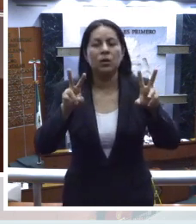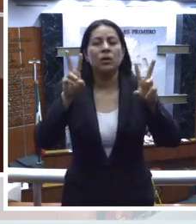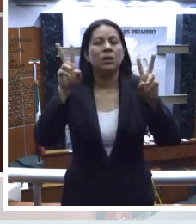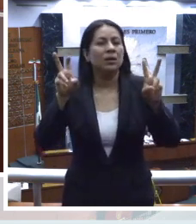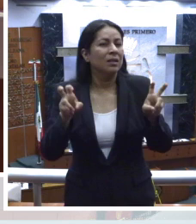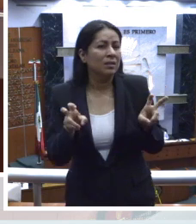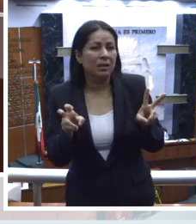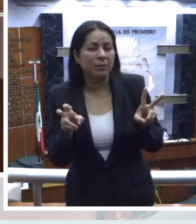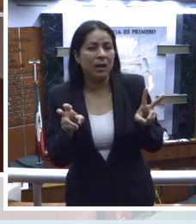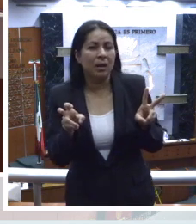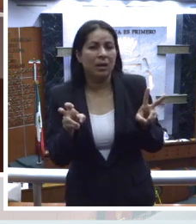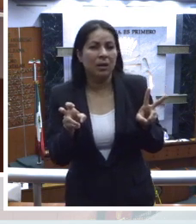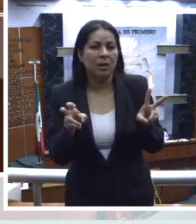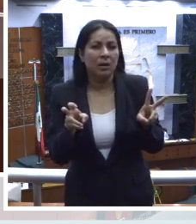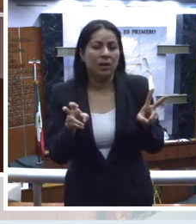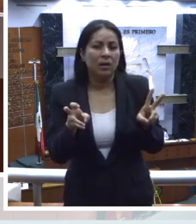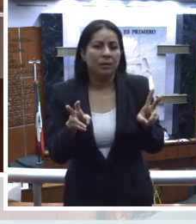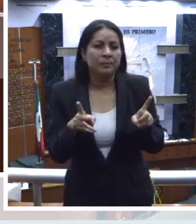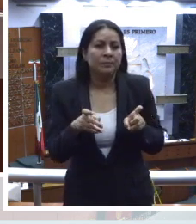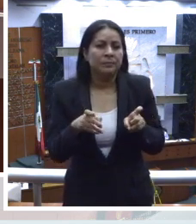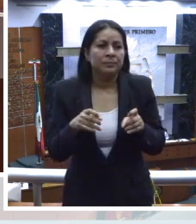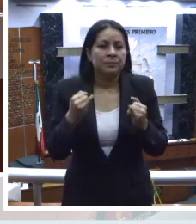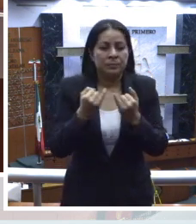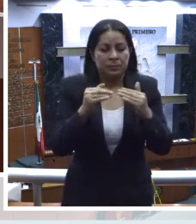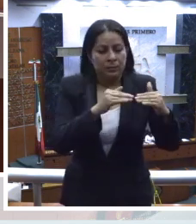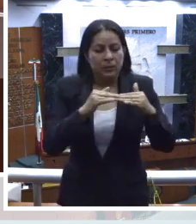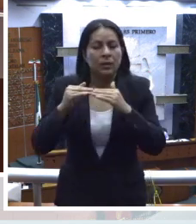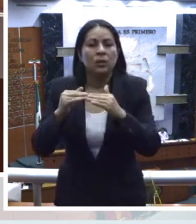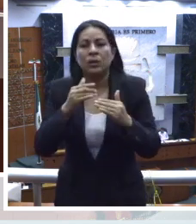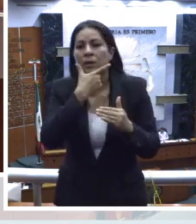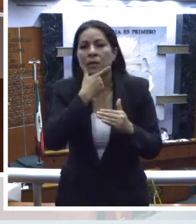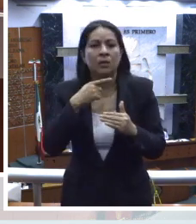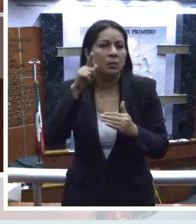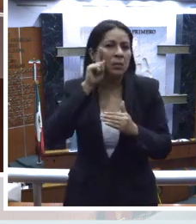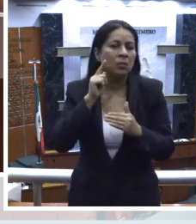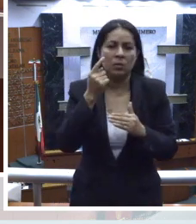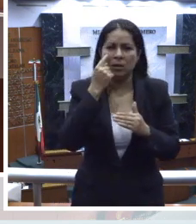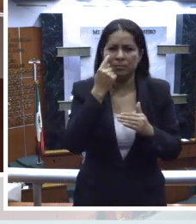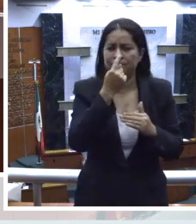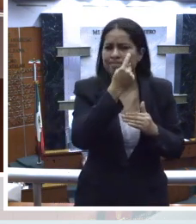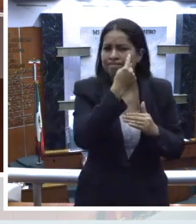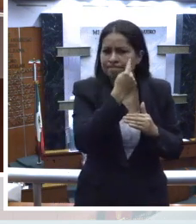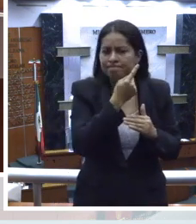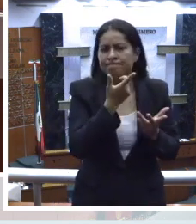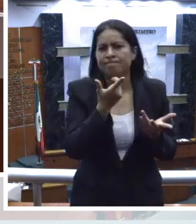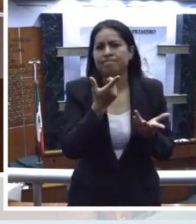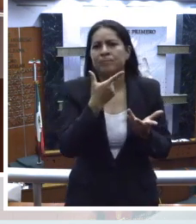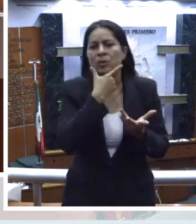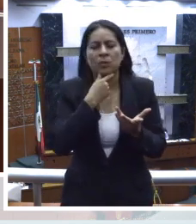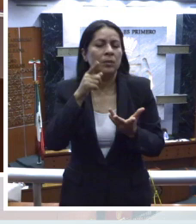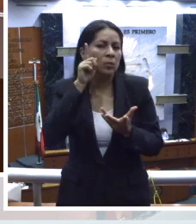Mexicanos, en materia de igualdad sustantiva, perspectiva de género,